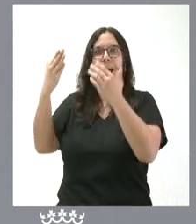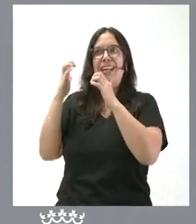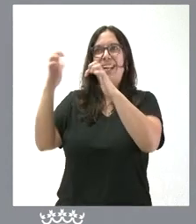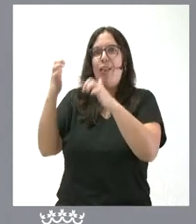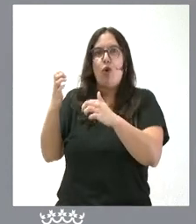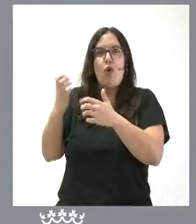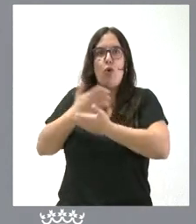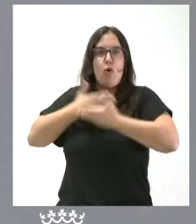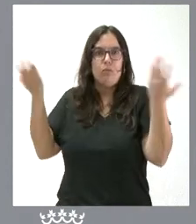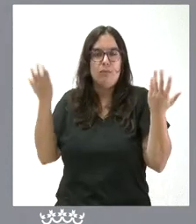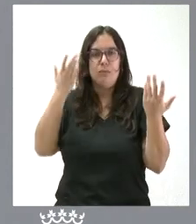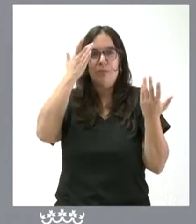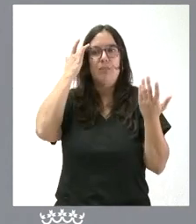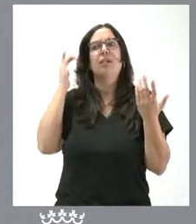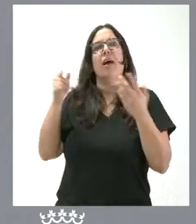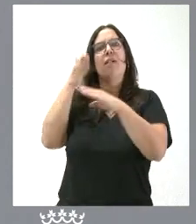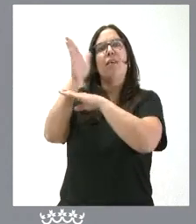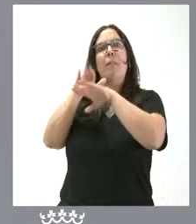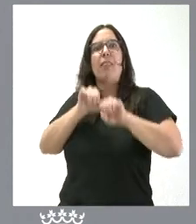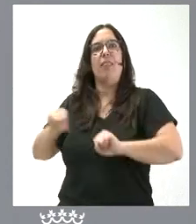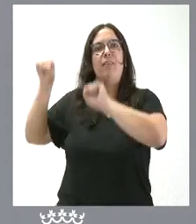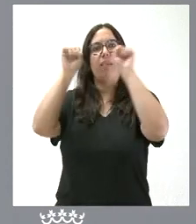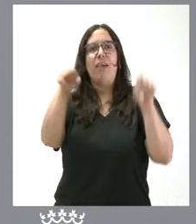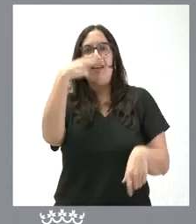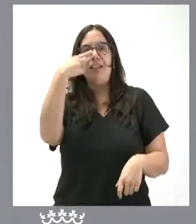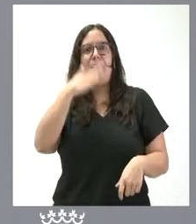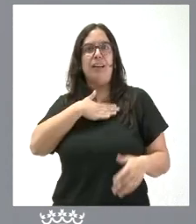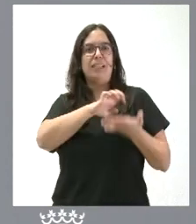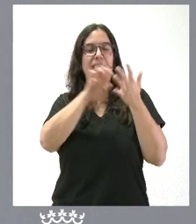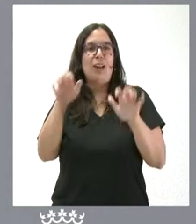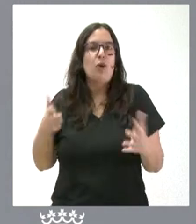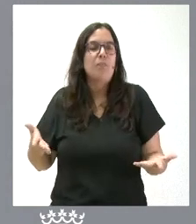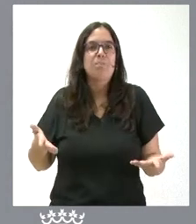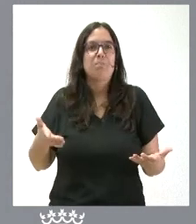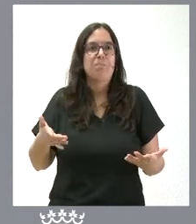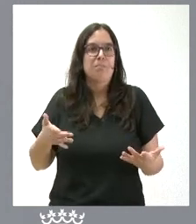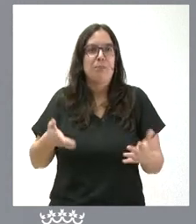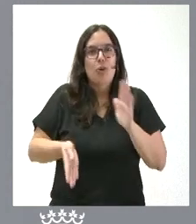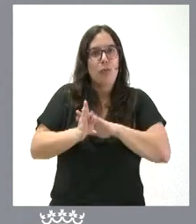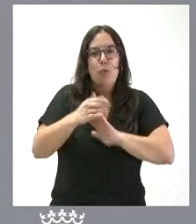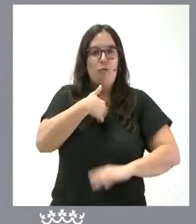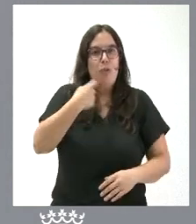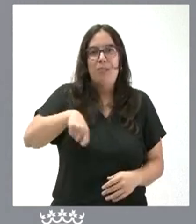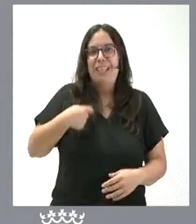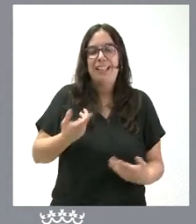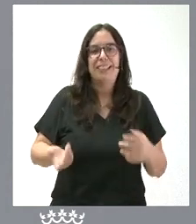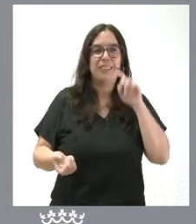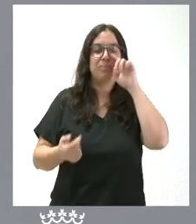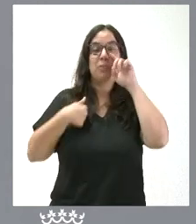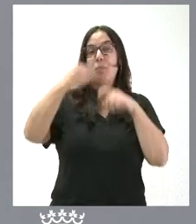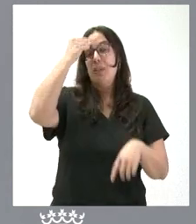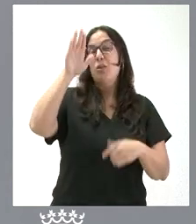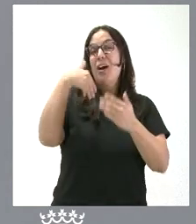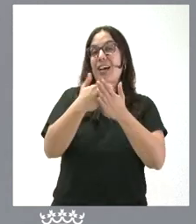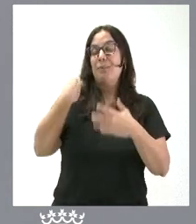está en esta ocasión defendiendo los intereses de Castilla y León. Por tanto, sigue siendo el presidente de la Junta de Castilla y León. Y yo creo que incluso el